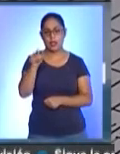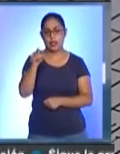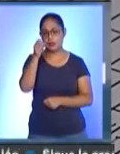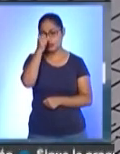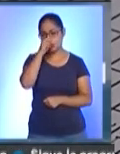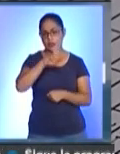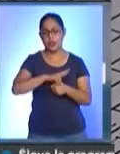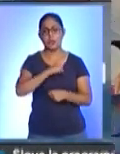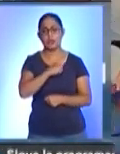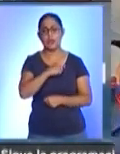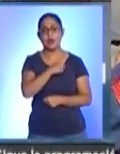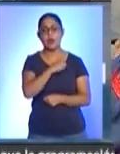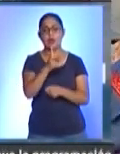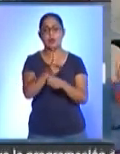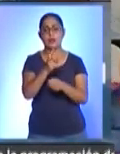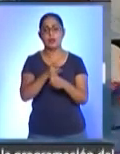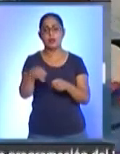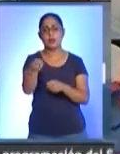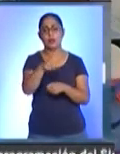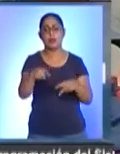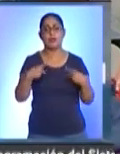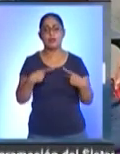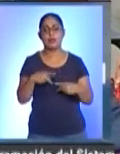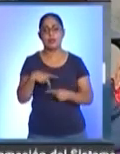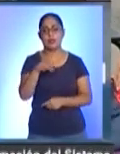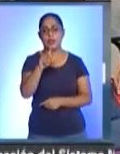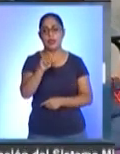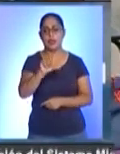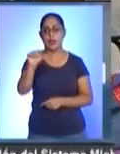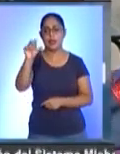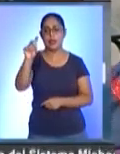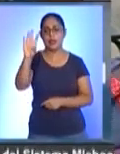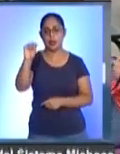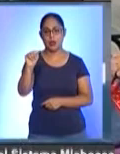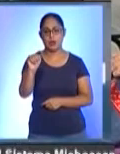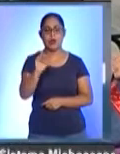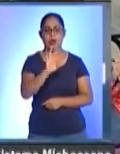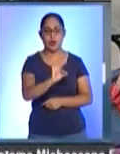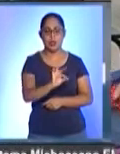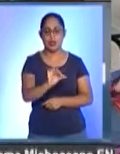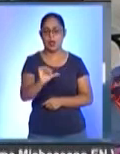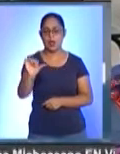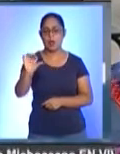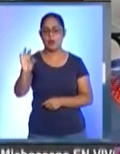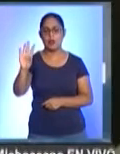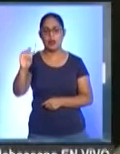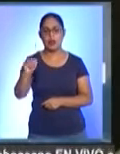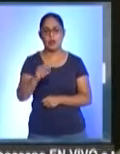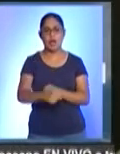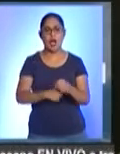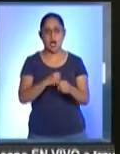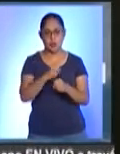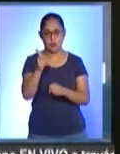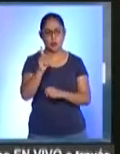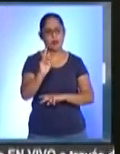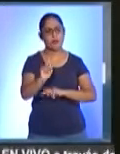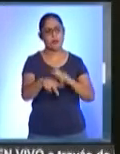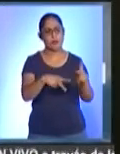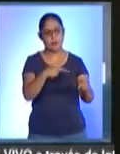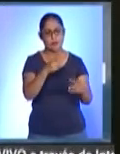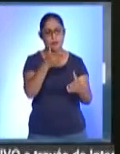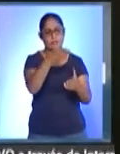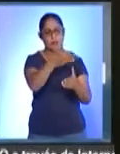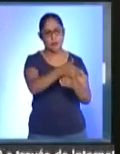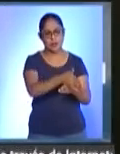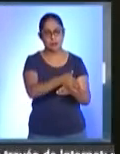Salud del Estado invita a personas de 30 a 39 años y de 40 a 49 a acudir al módulo que le corresponda. Aunque no